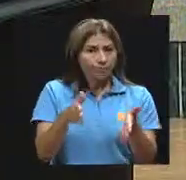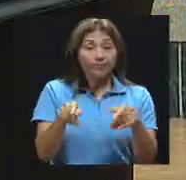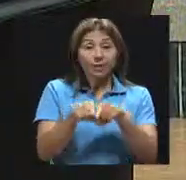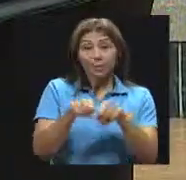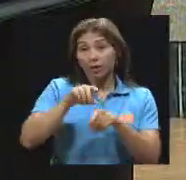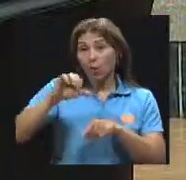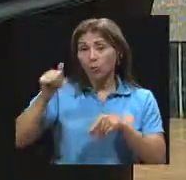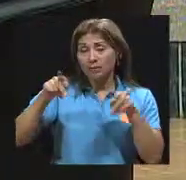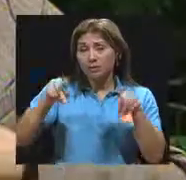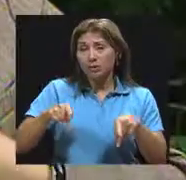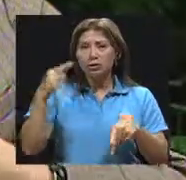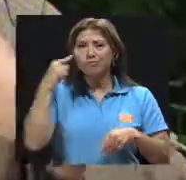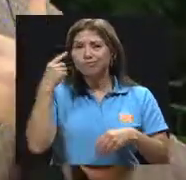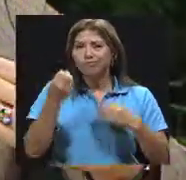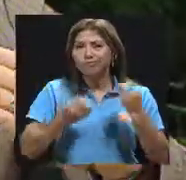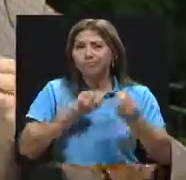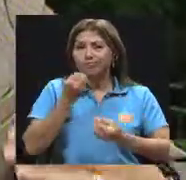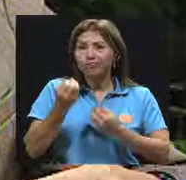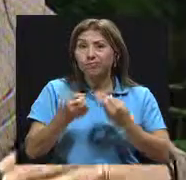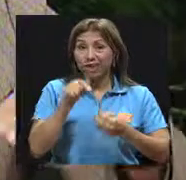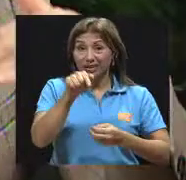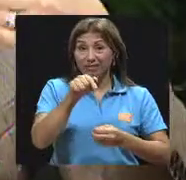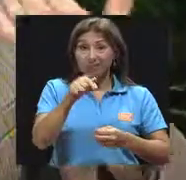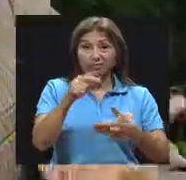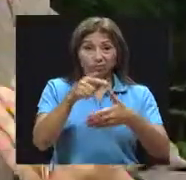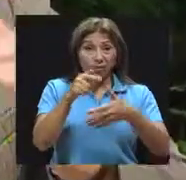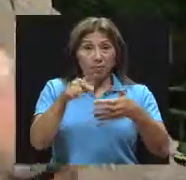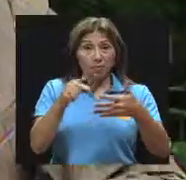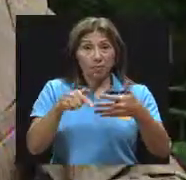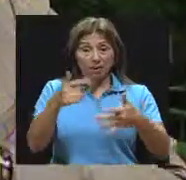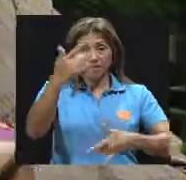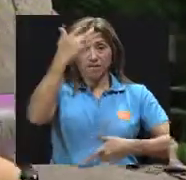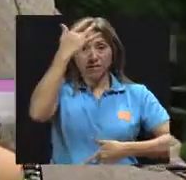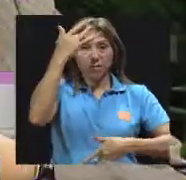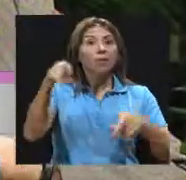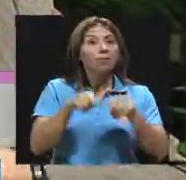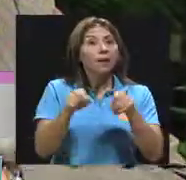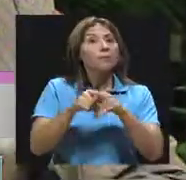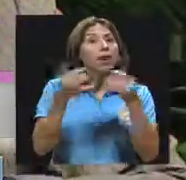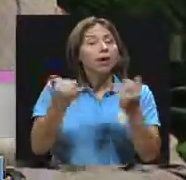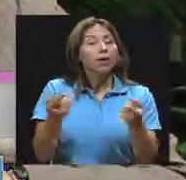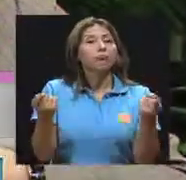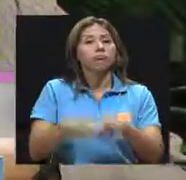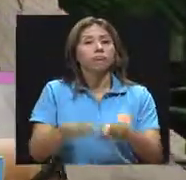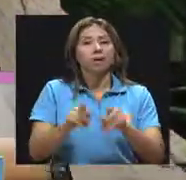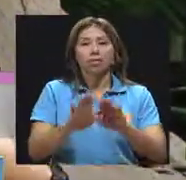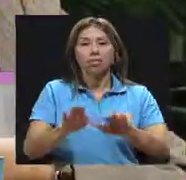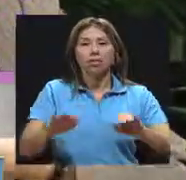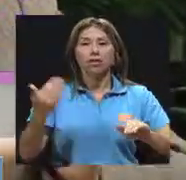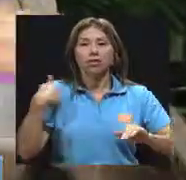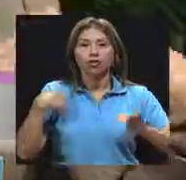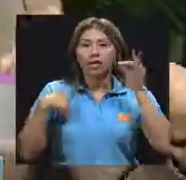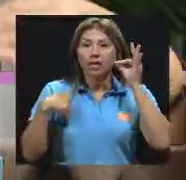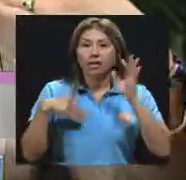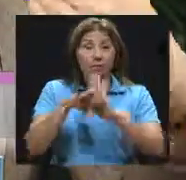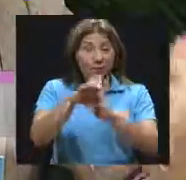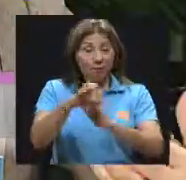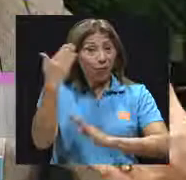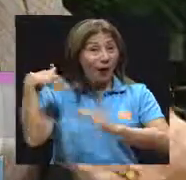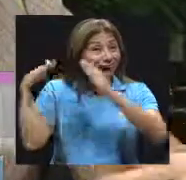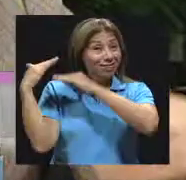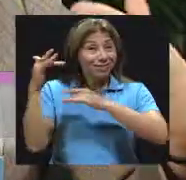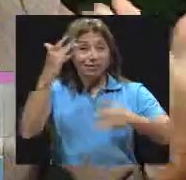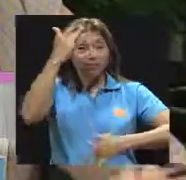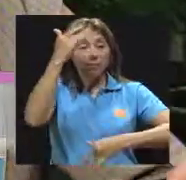abocado a pensar que estas enfermedades también están afectando a niños y niñas. Antes se veía por ejemplo la diabetes solamente en